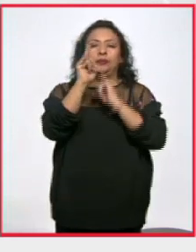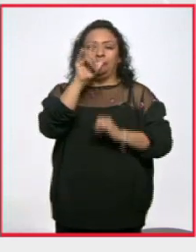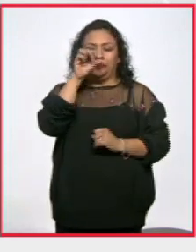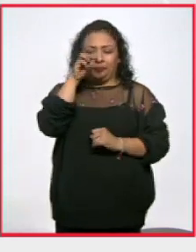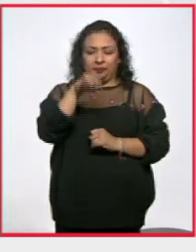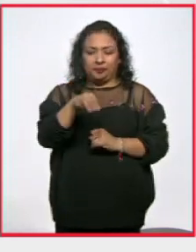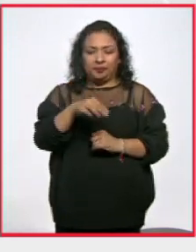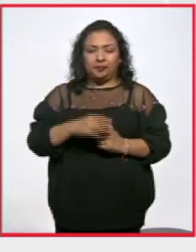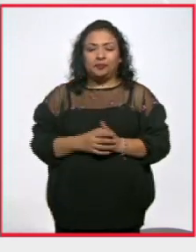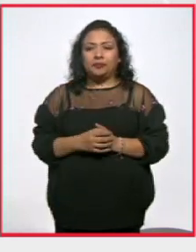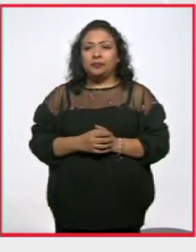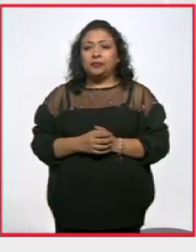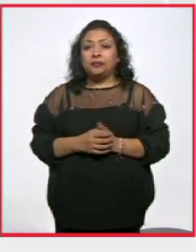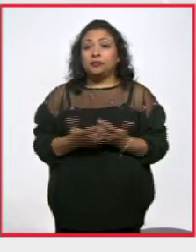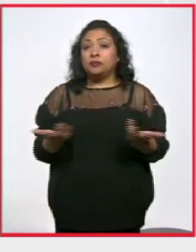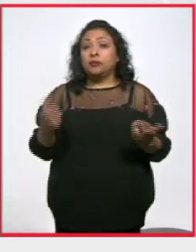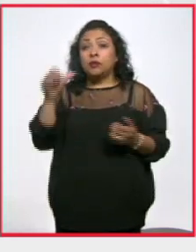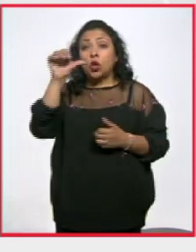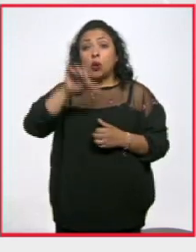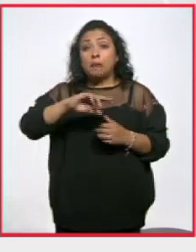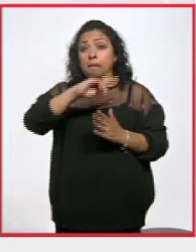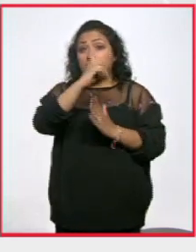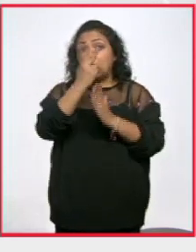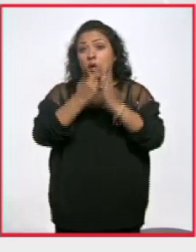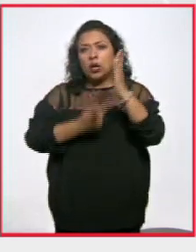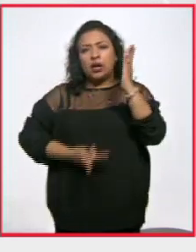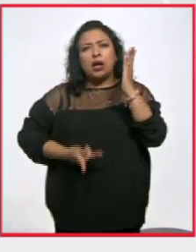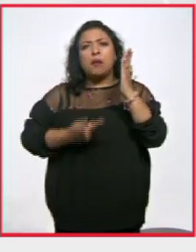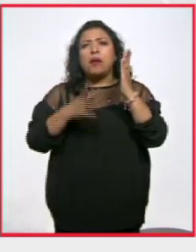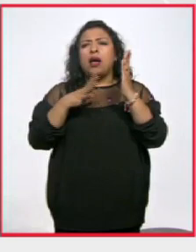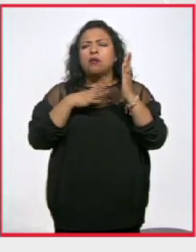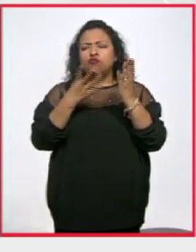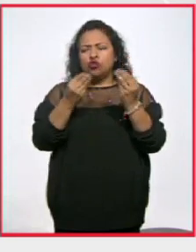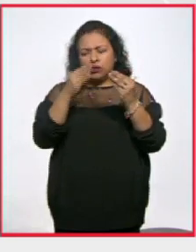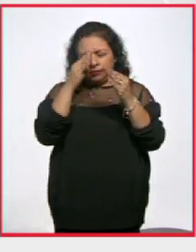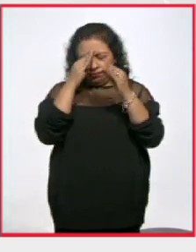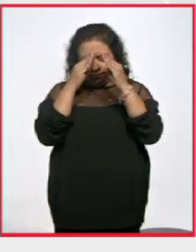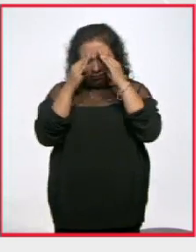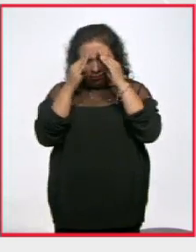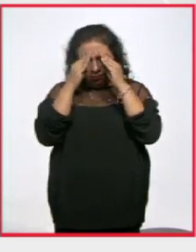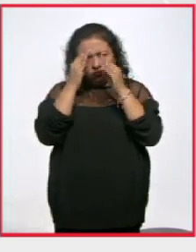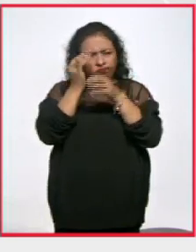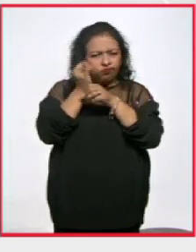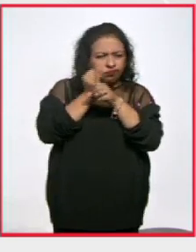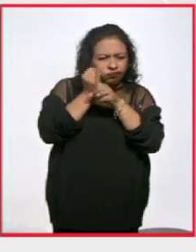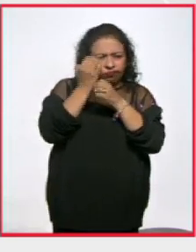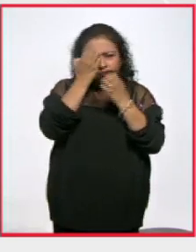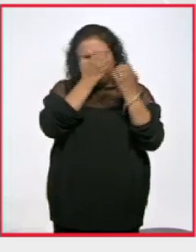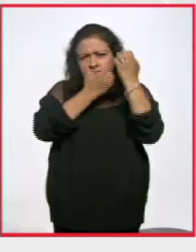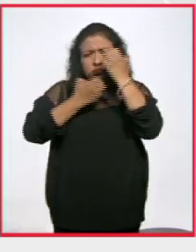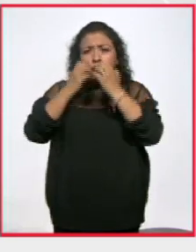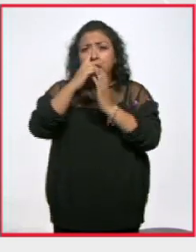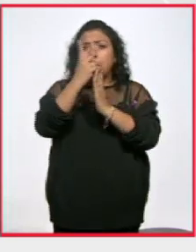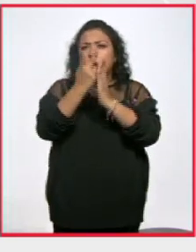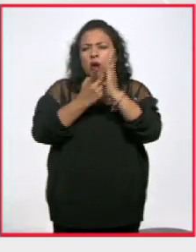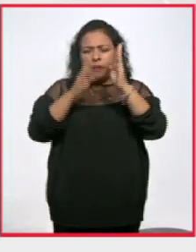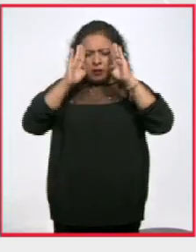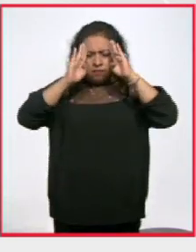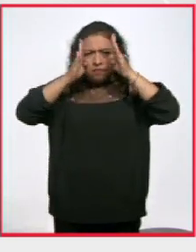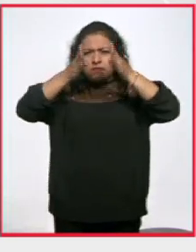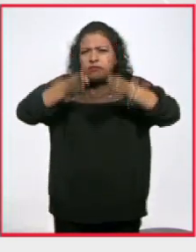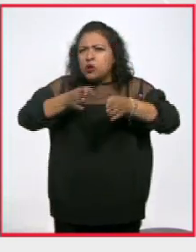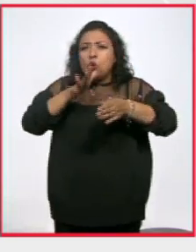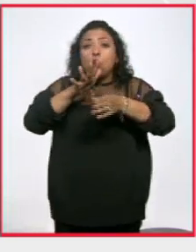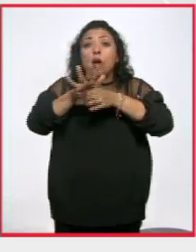de lengua de señas mexicana. Hoy tenemos un programa de mucha reflexión, de análisis, un programa muy concentrado,